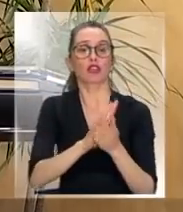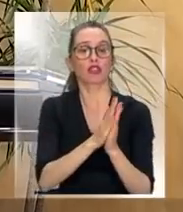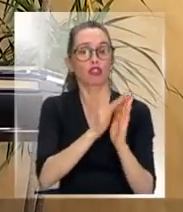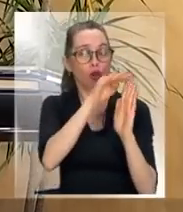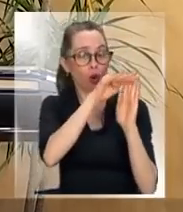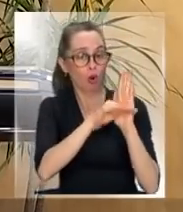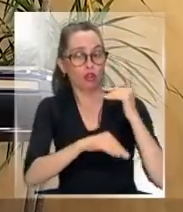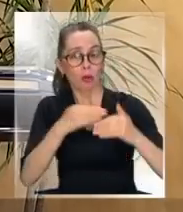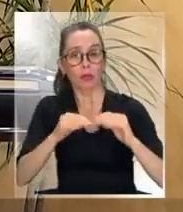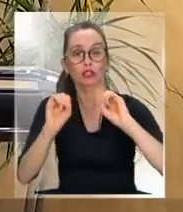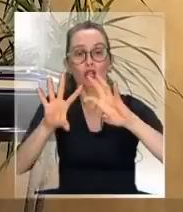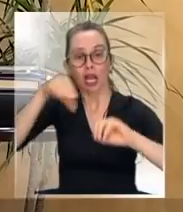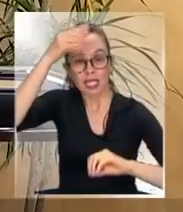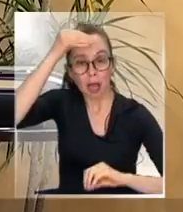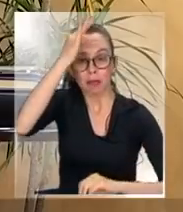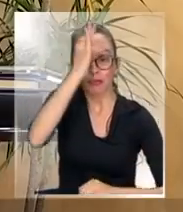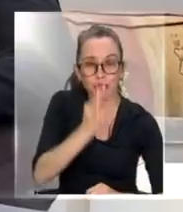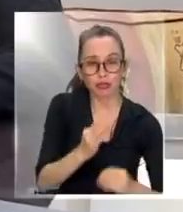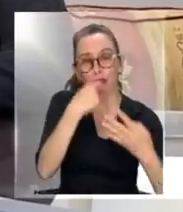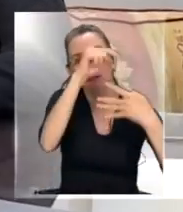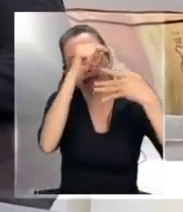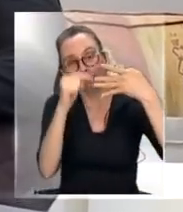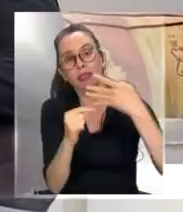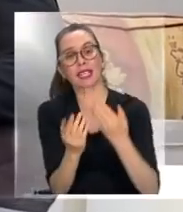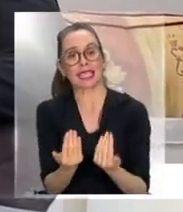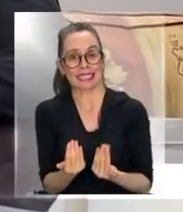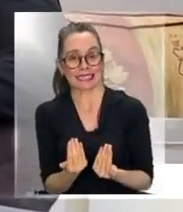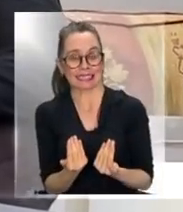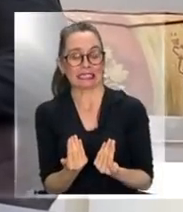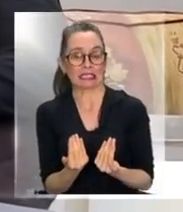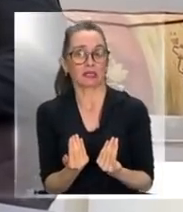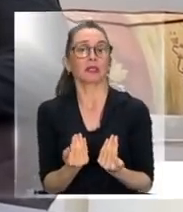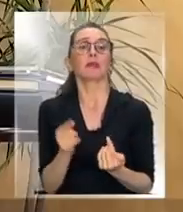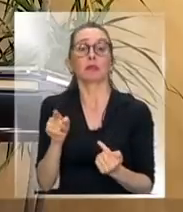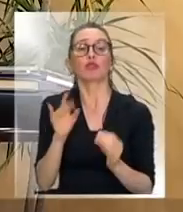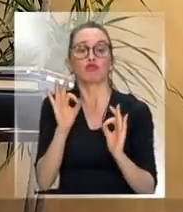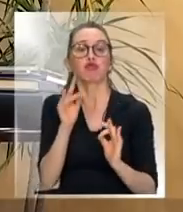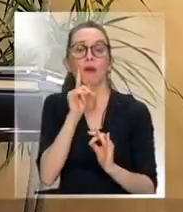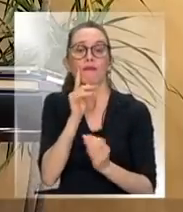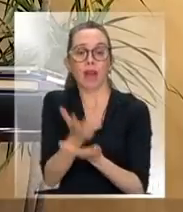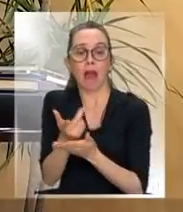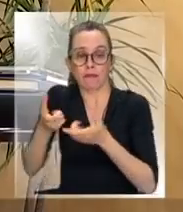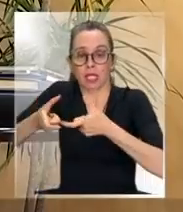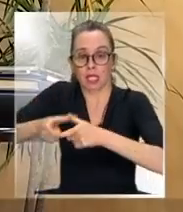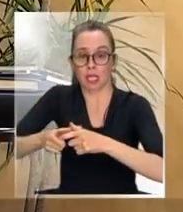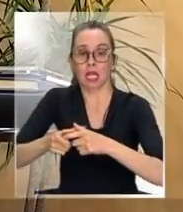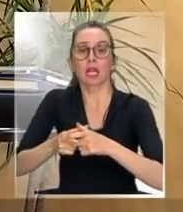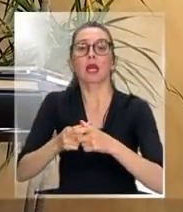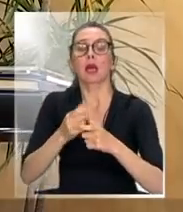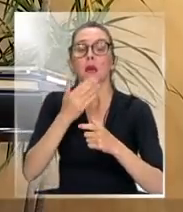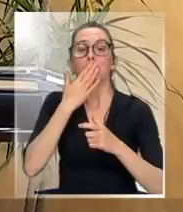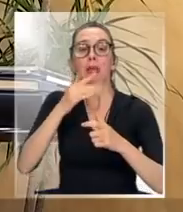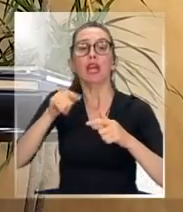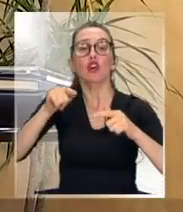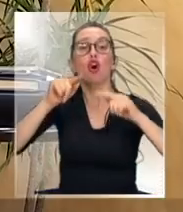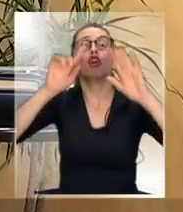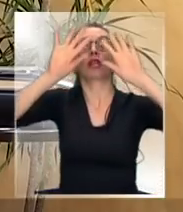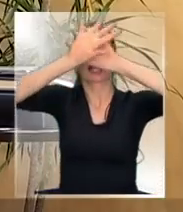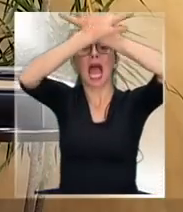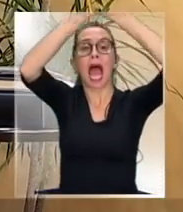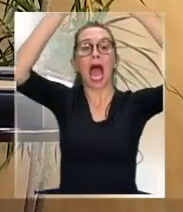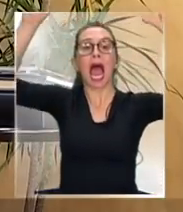significa, capacitación y otros que requieren, pero eso lo vamos a tener. Y hacer más eficiente el espacio aéreo, porque obviamente